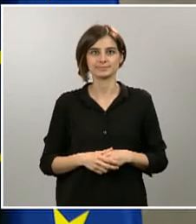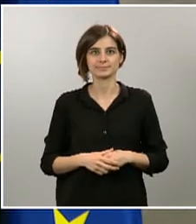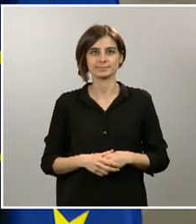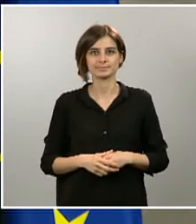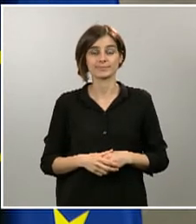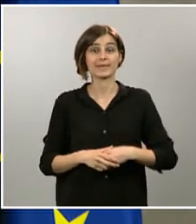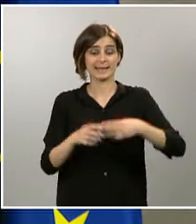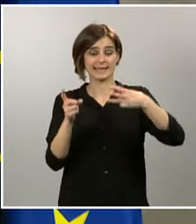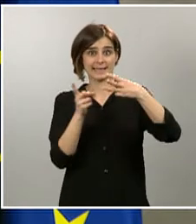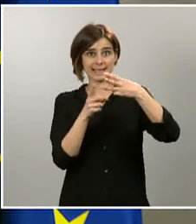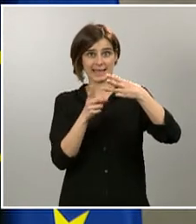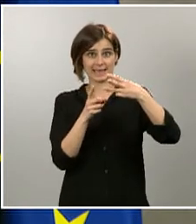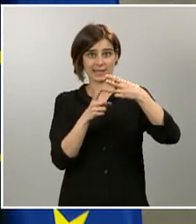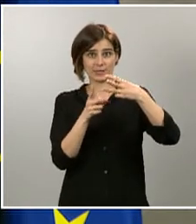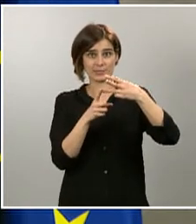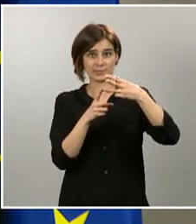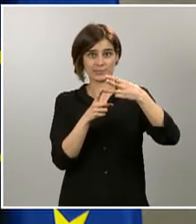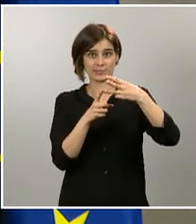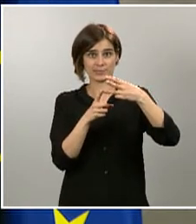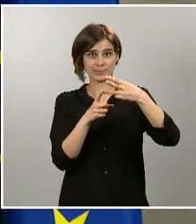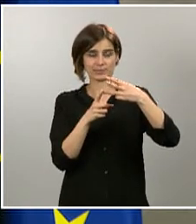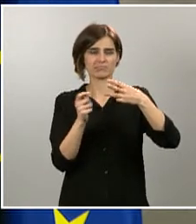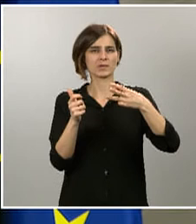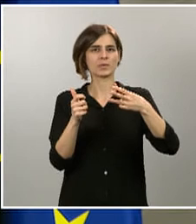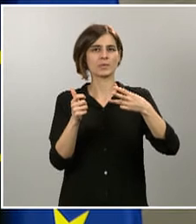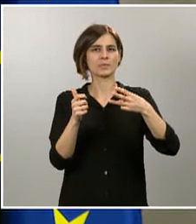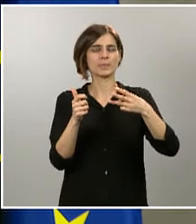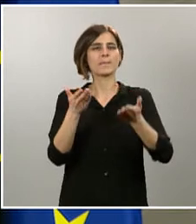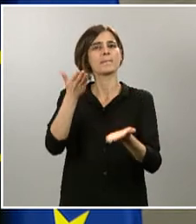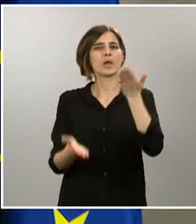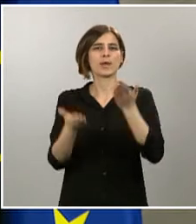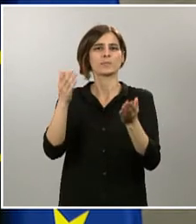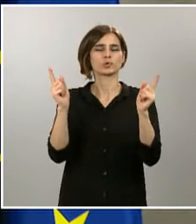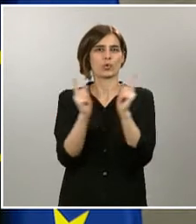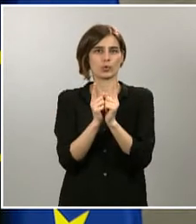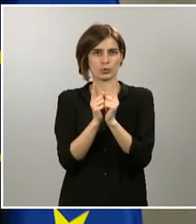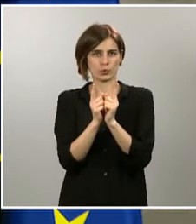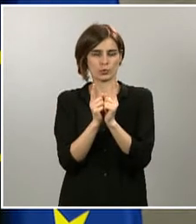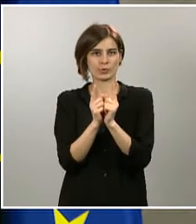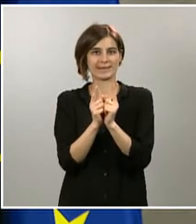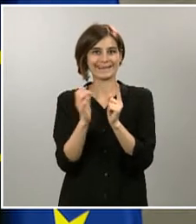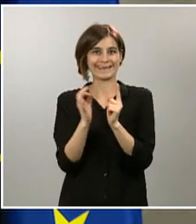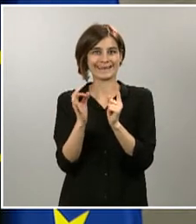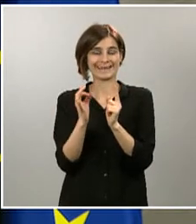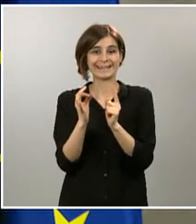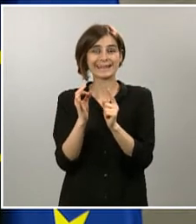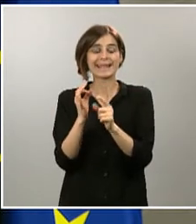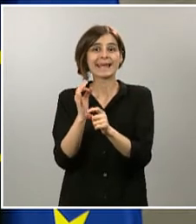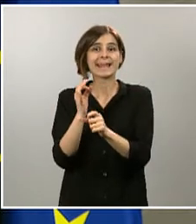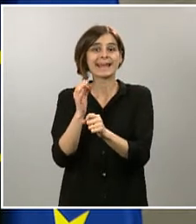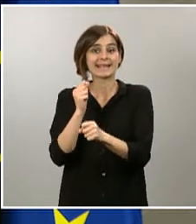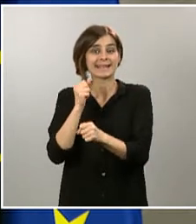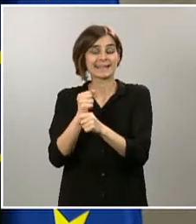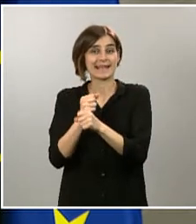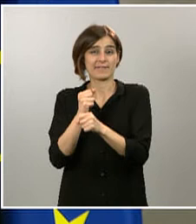hacer una valoración breve de la recuperación de una pequeña parte de la actividad económica que se produjo ayer y se ha